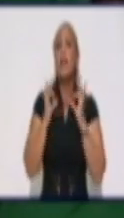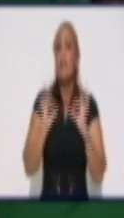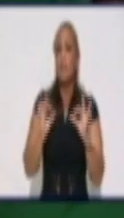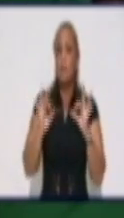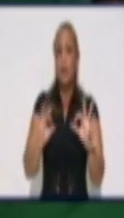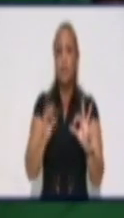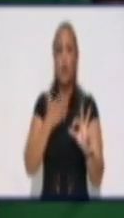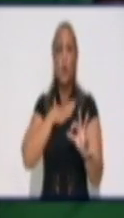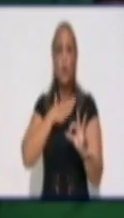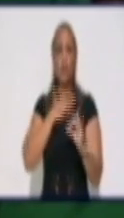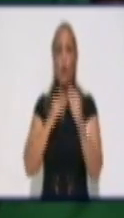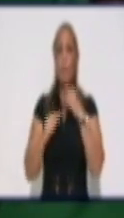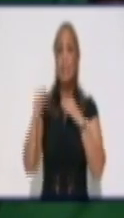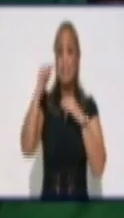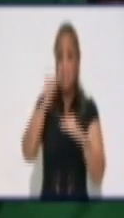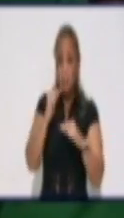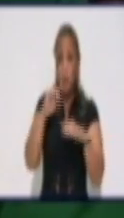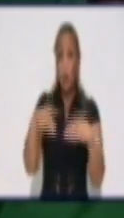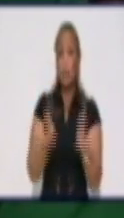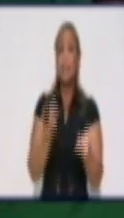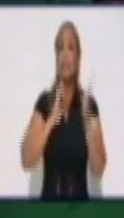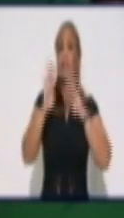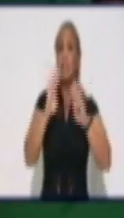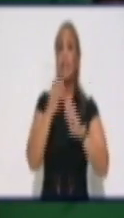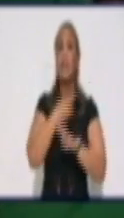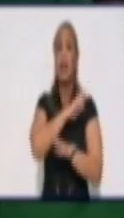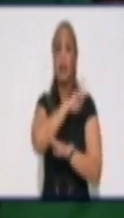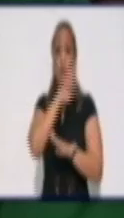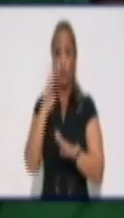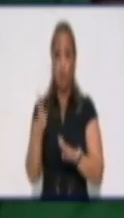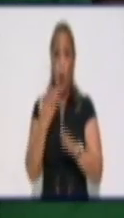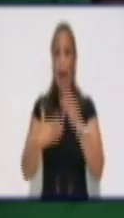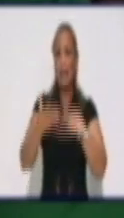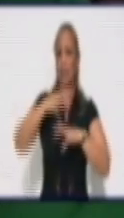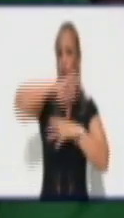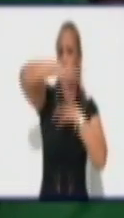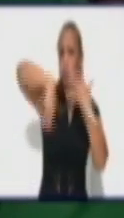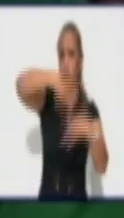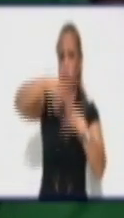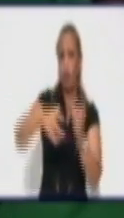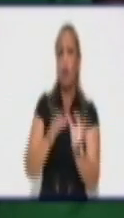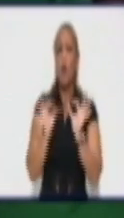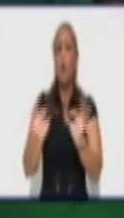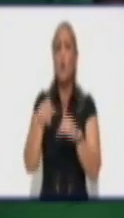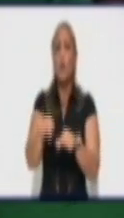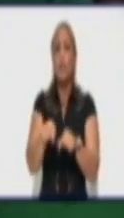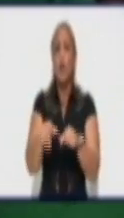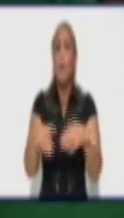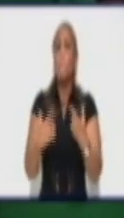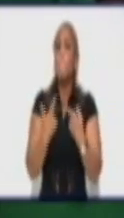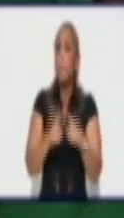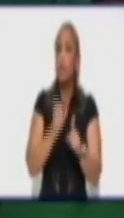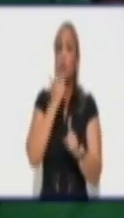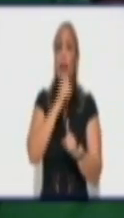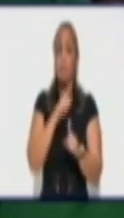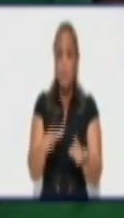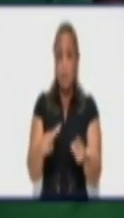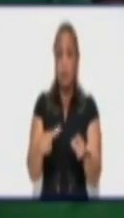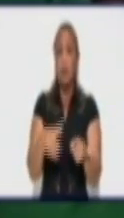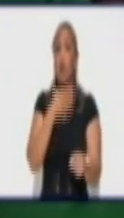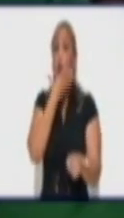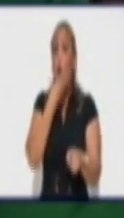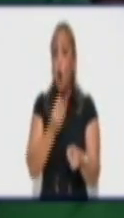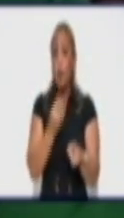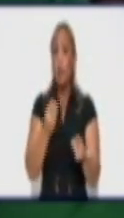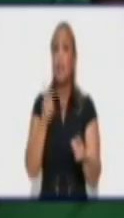convicción, nuestros principios en defensa de la revolución ante los disturbios ocurridos el 11 de julio, pero también los jóvenes que